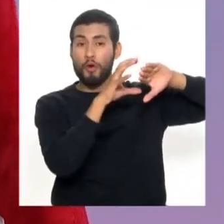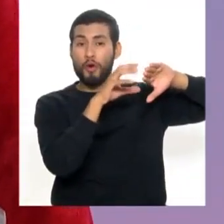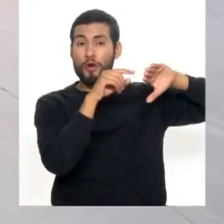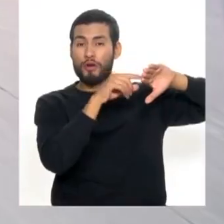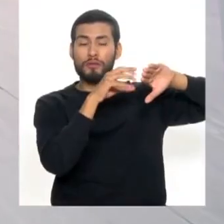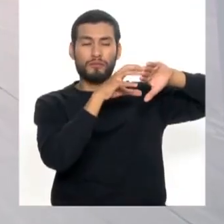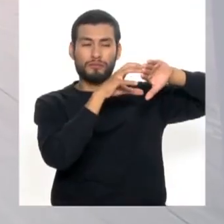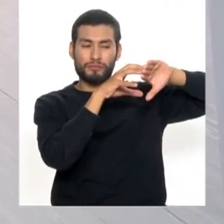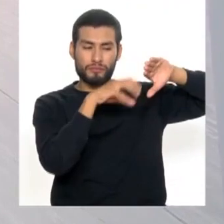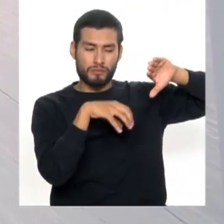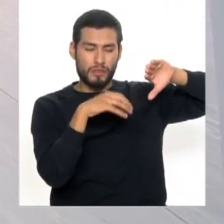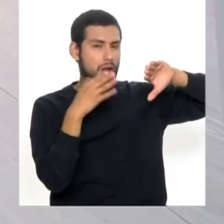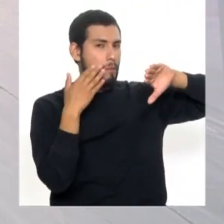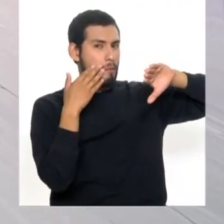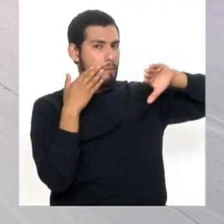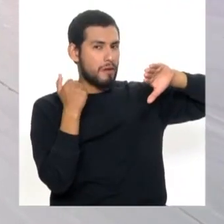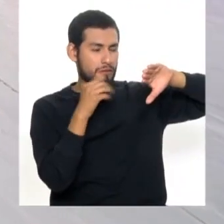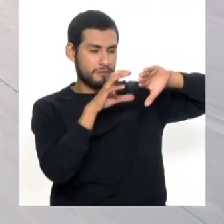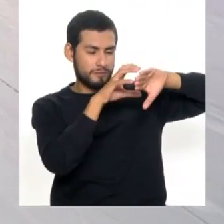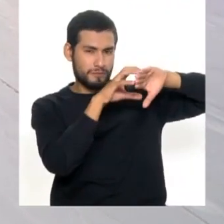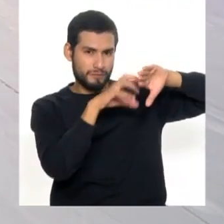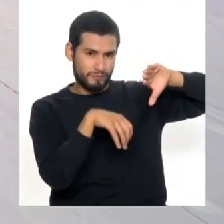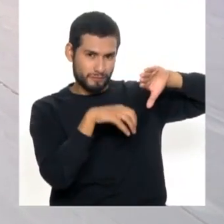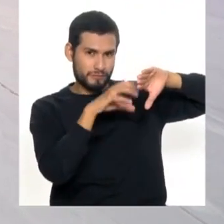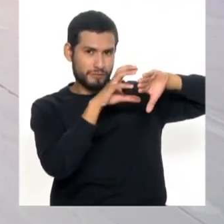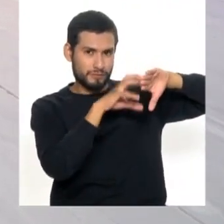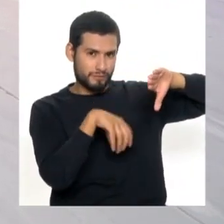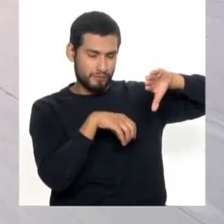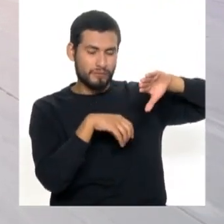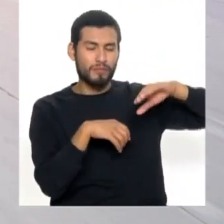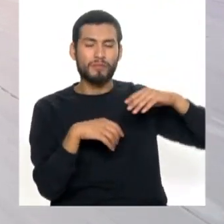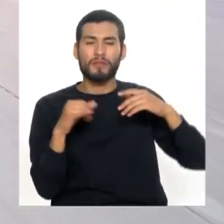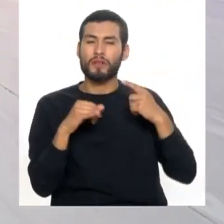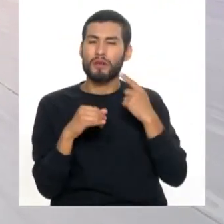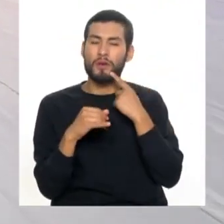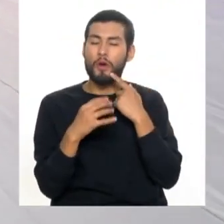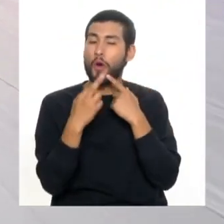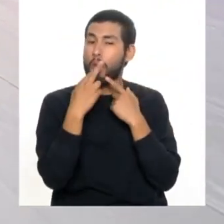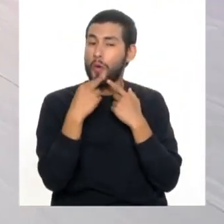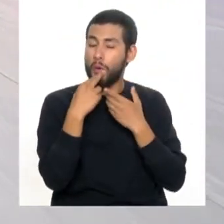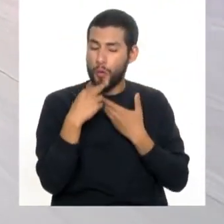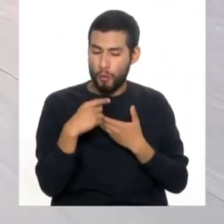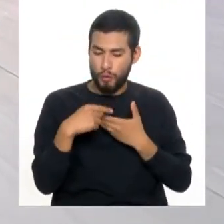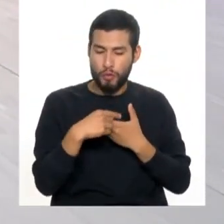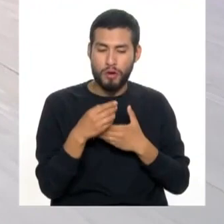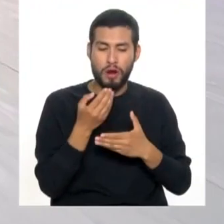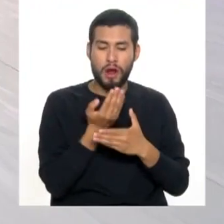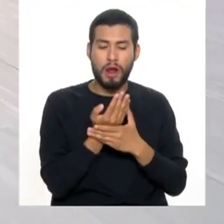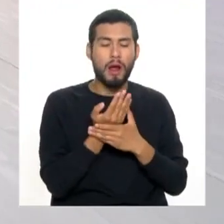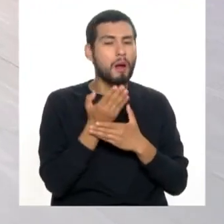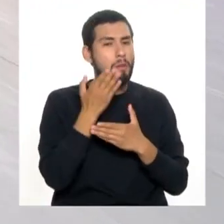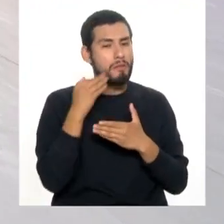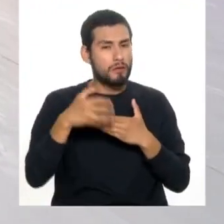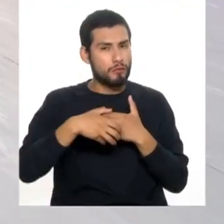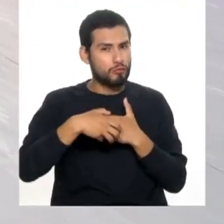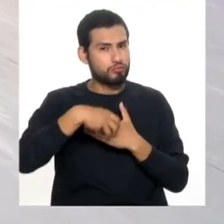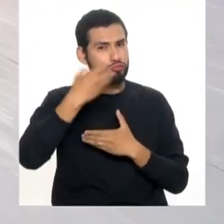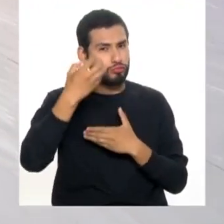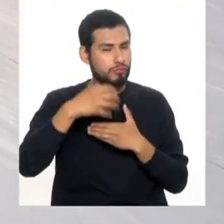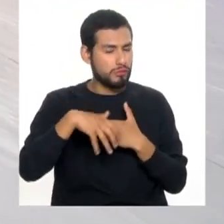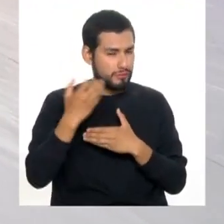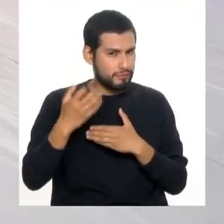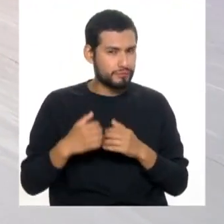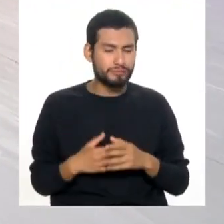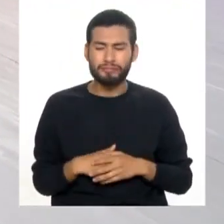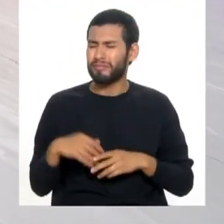empaquetamos la comida. Y está perfecto lo que el doctor ha dicho en cuanto a cantidad de pasta para adultos. Le echamos mucho, ¿sí? Le echamos mucho, pero